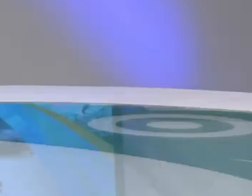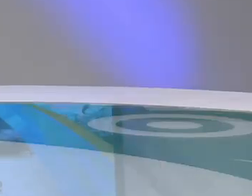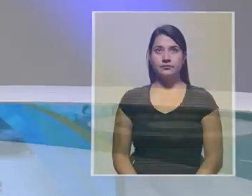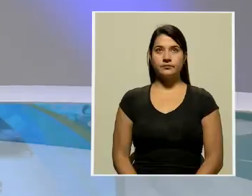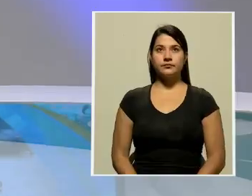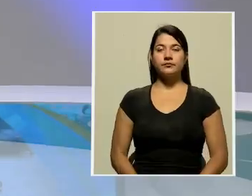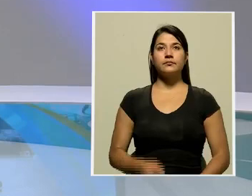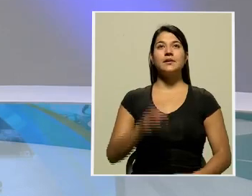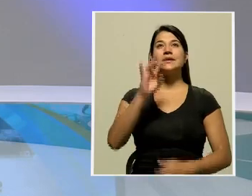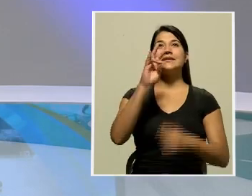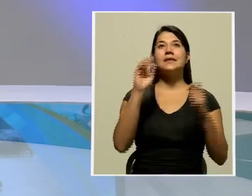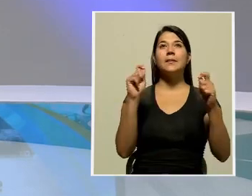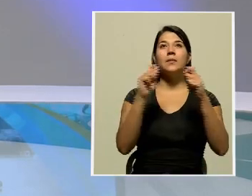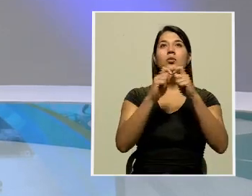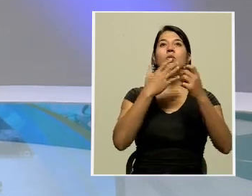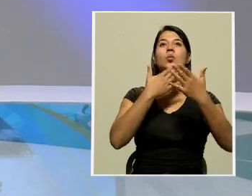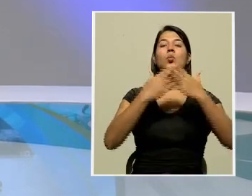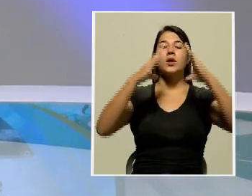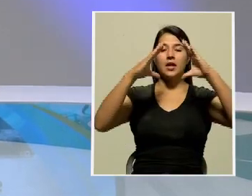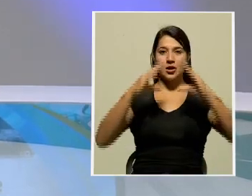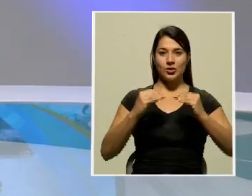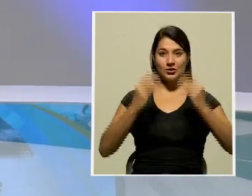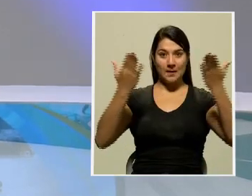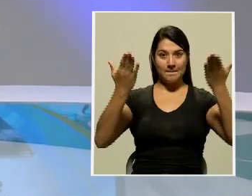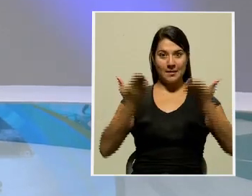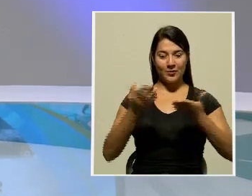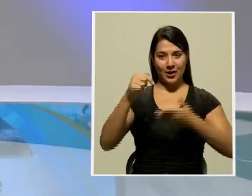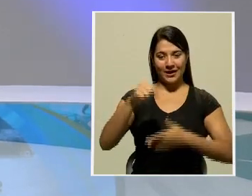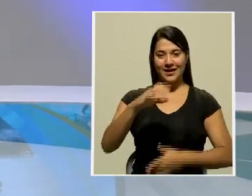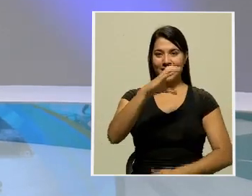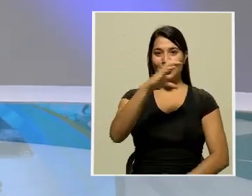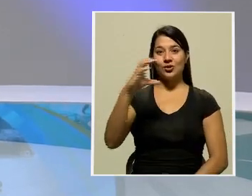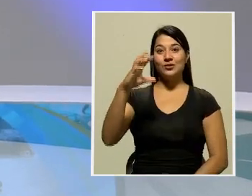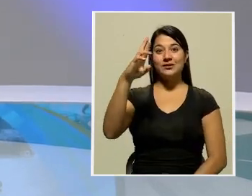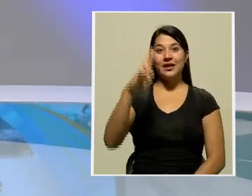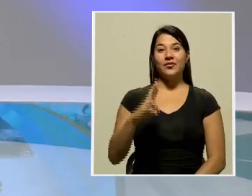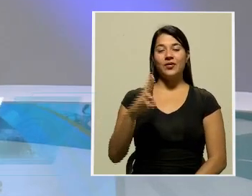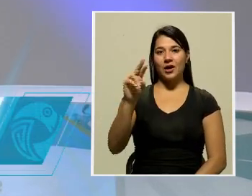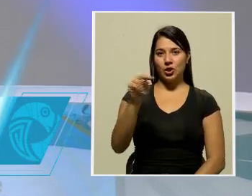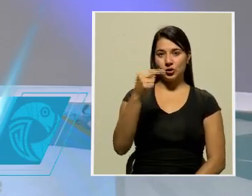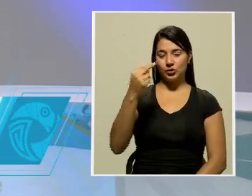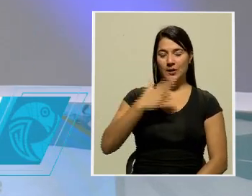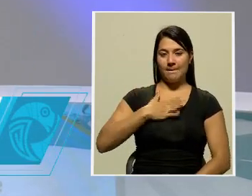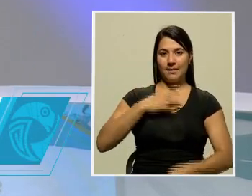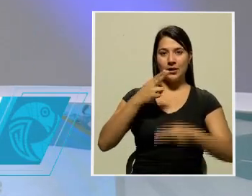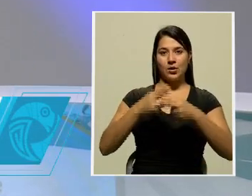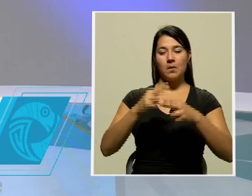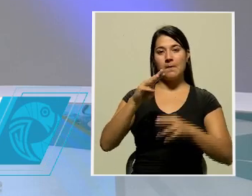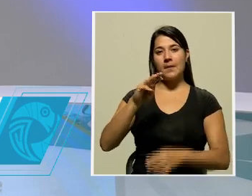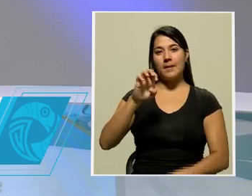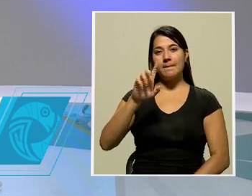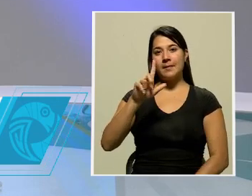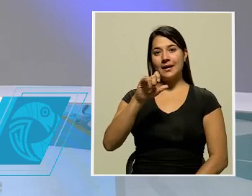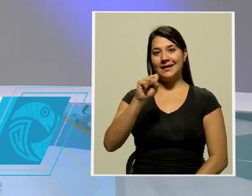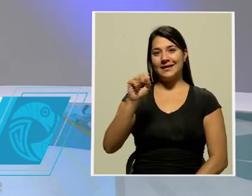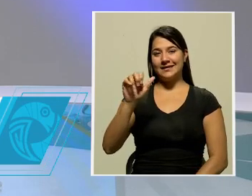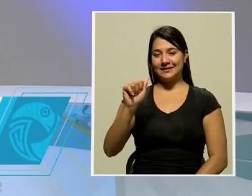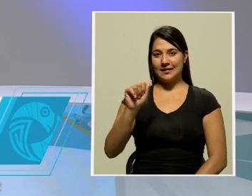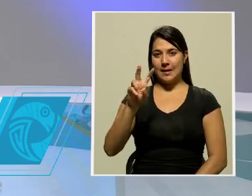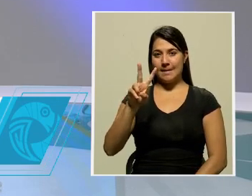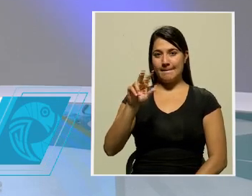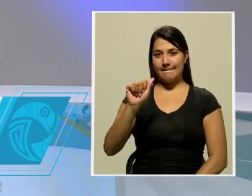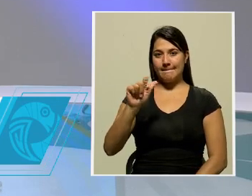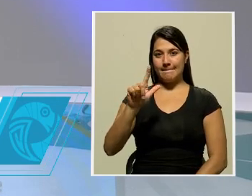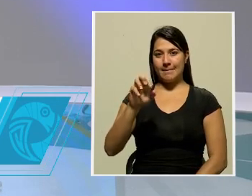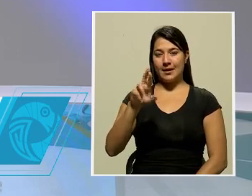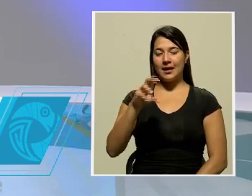¡Siete en punto! Muy buenas noches, bienvenidos a nuestra edición estelar de Costa Rica. Costa Noticias, les saluda Melisa Valerio, gracias por acompañarnos hoy